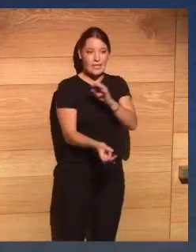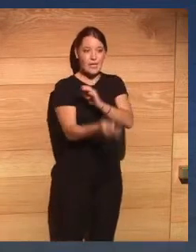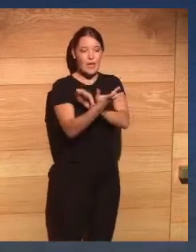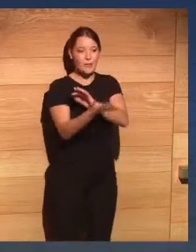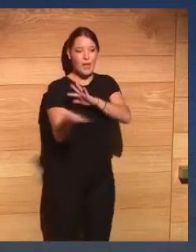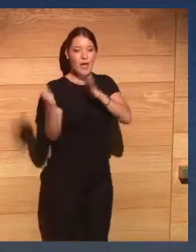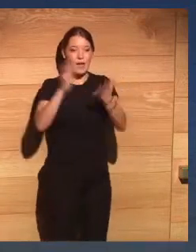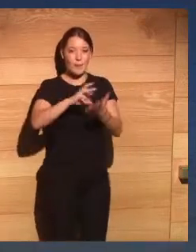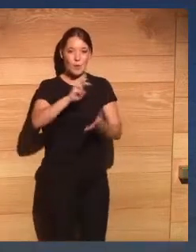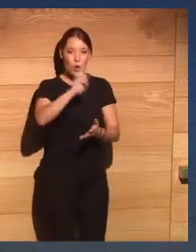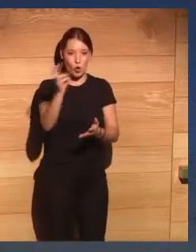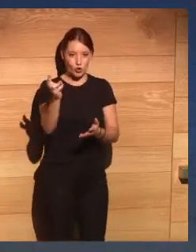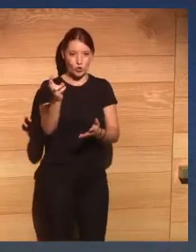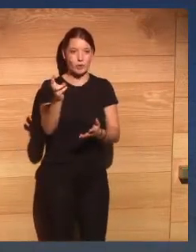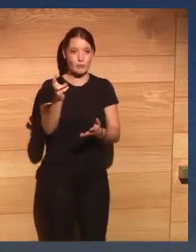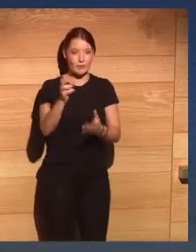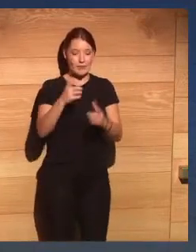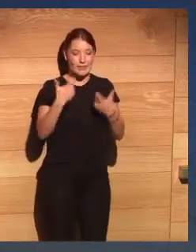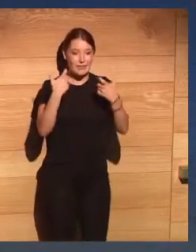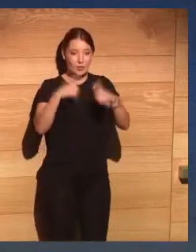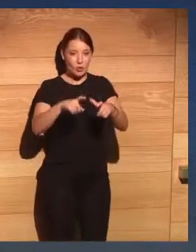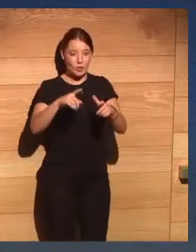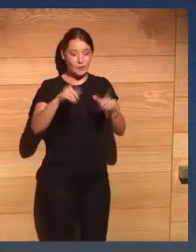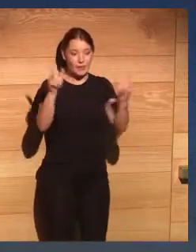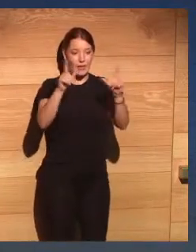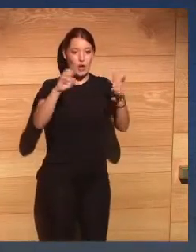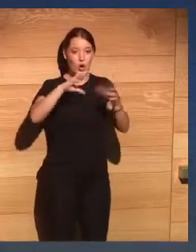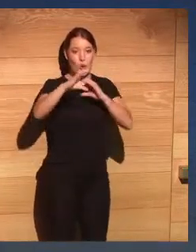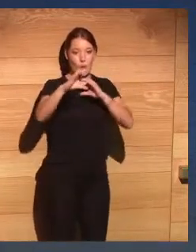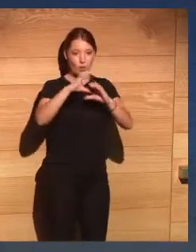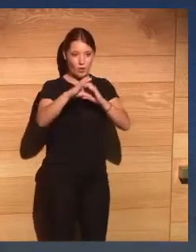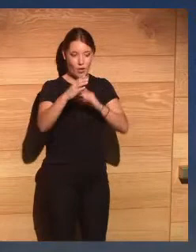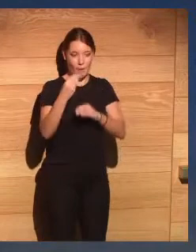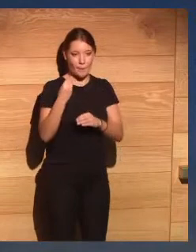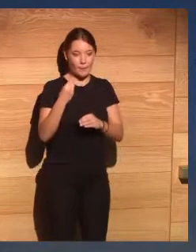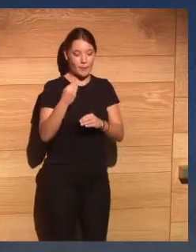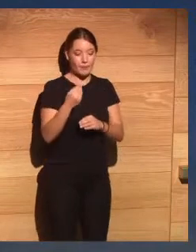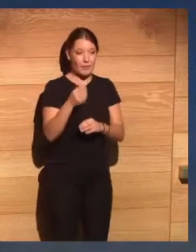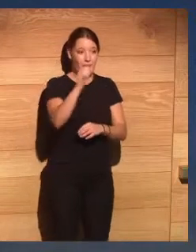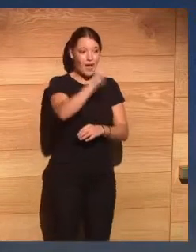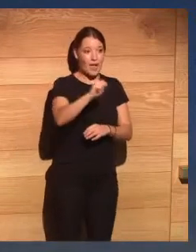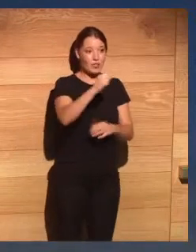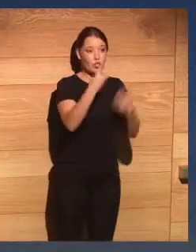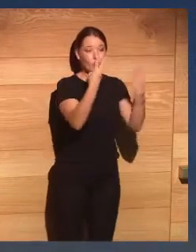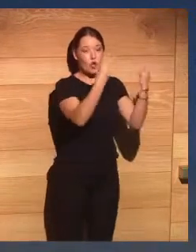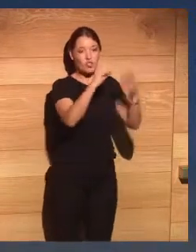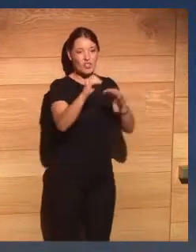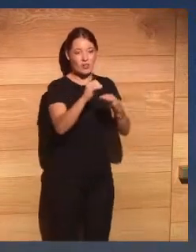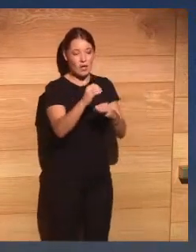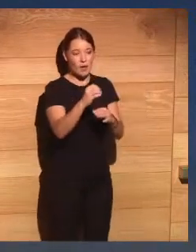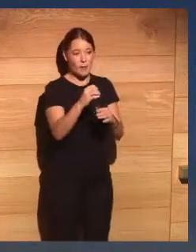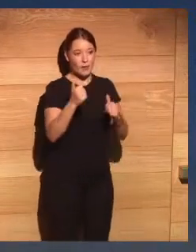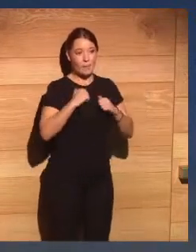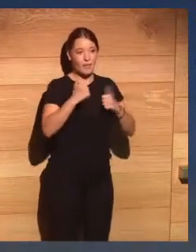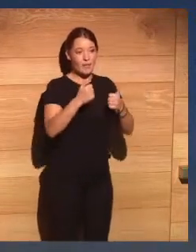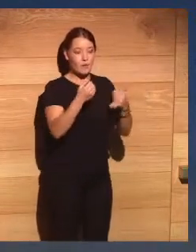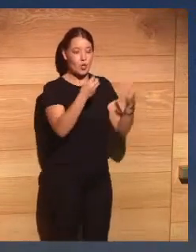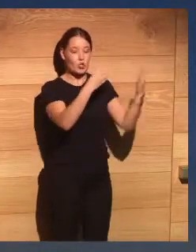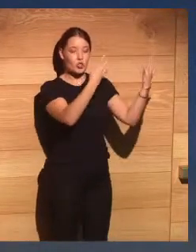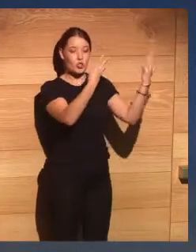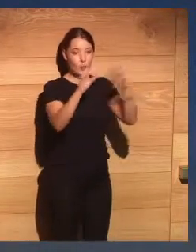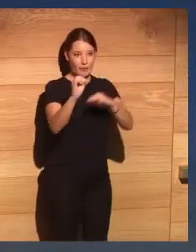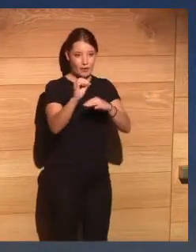pasa el sector de las telecomunicaciones a finales de los 80 a principios de los 90 la